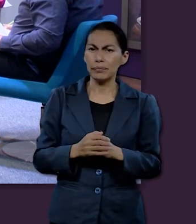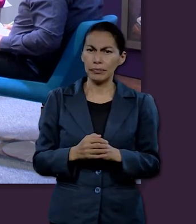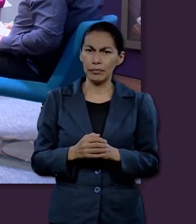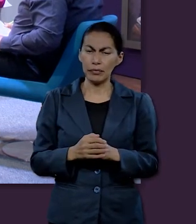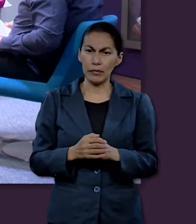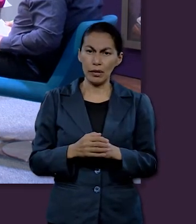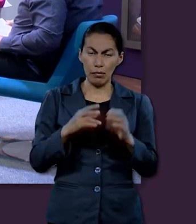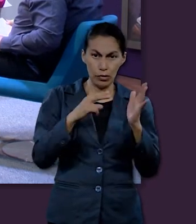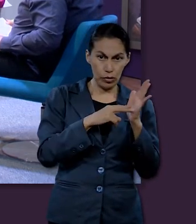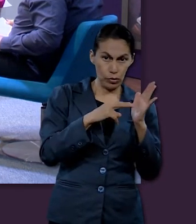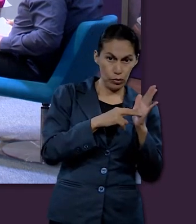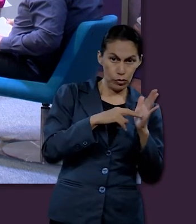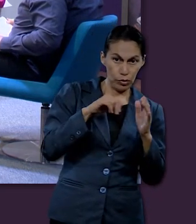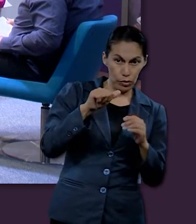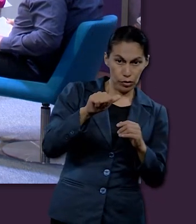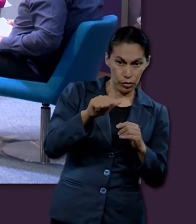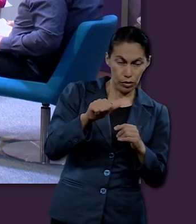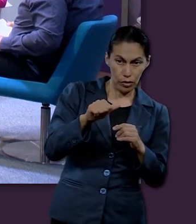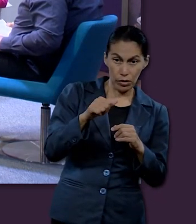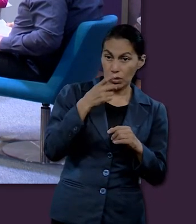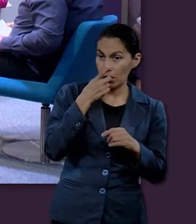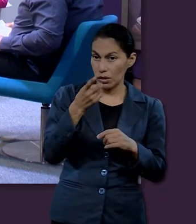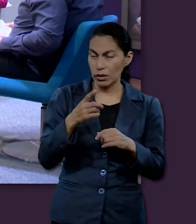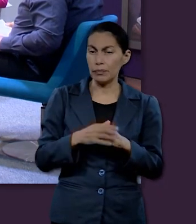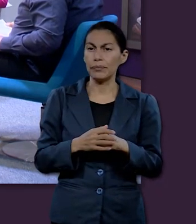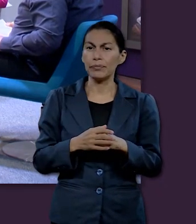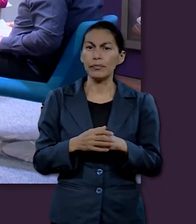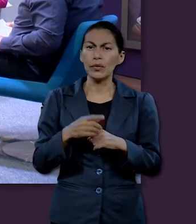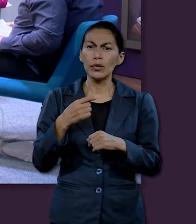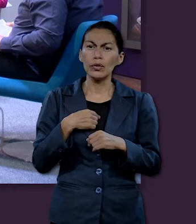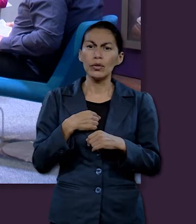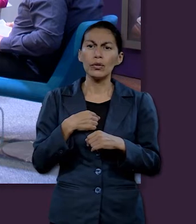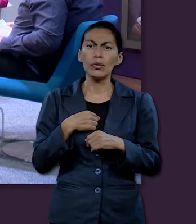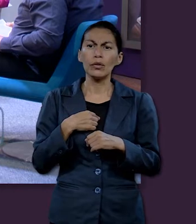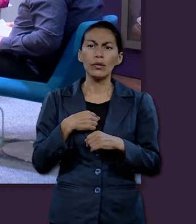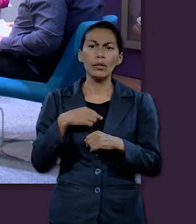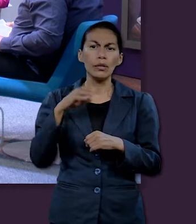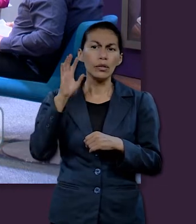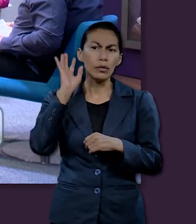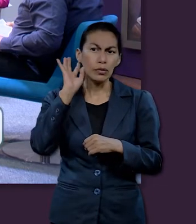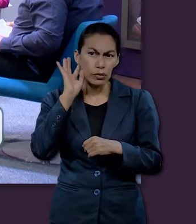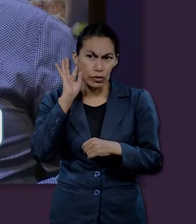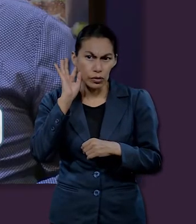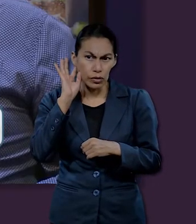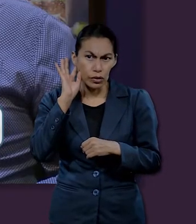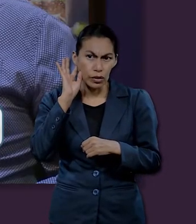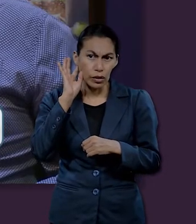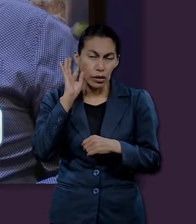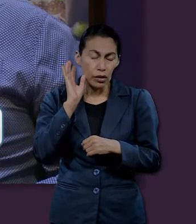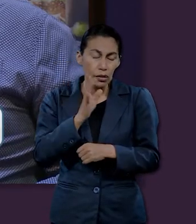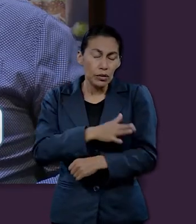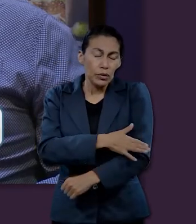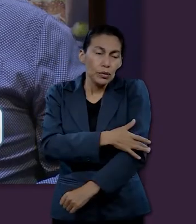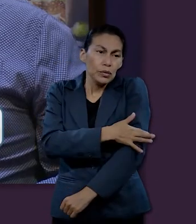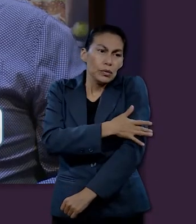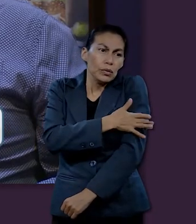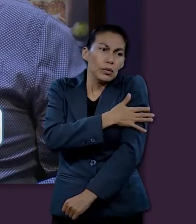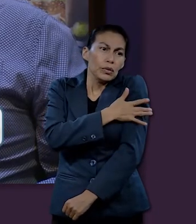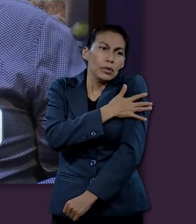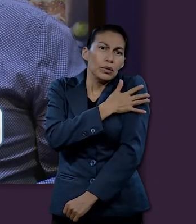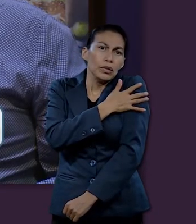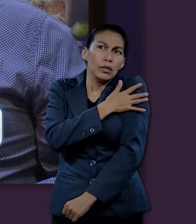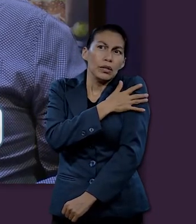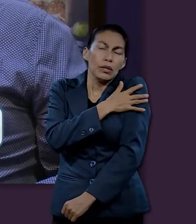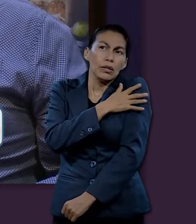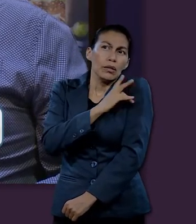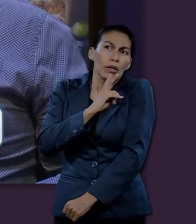Dice, a partir del 16, oí y se conmovieron mis entrañas. Al oír la voz temblaron mis